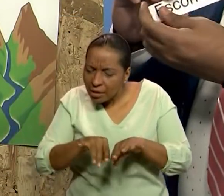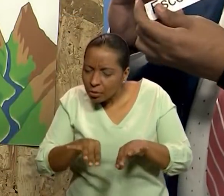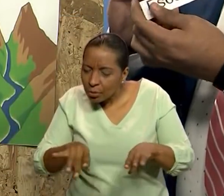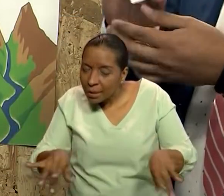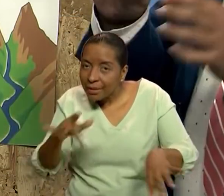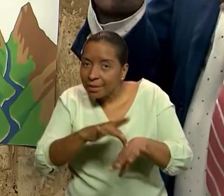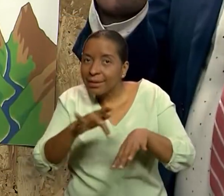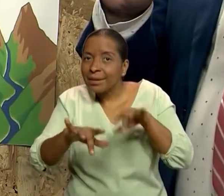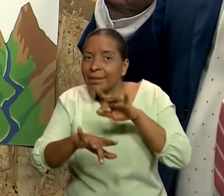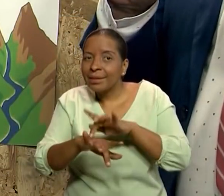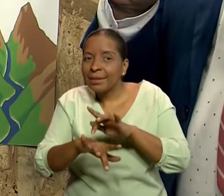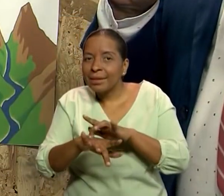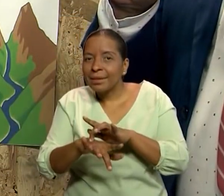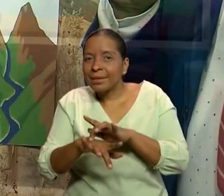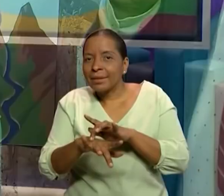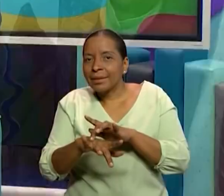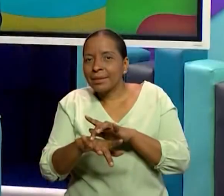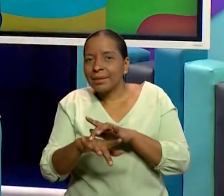Eso.